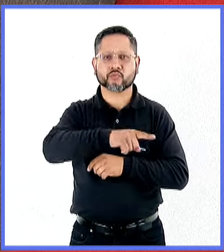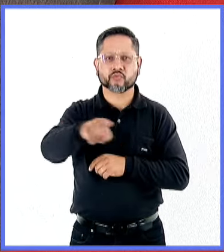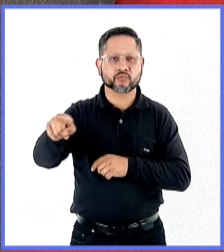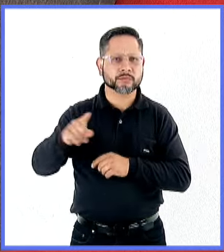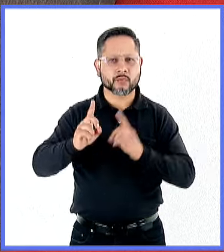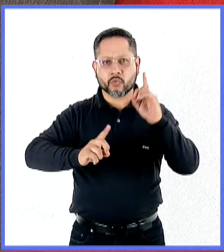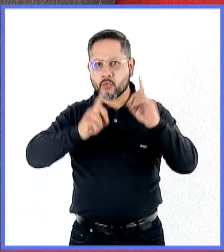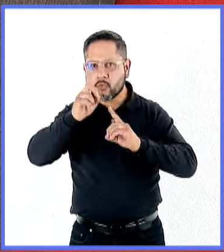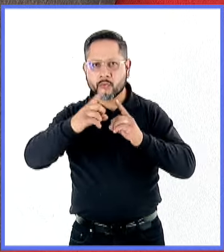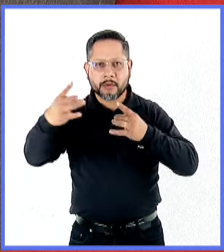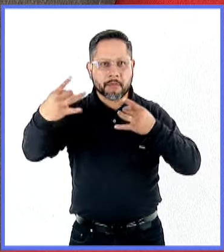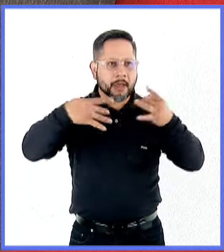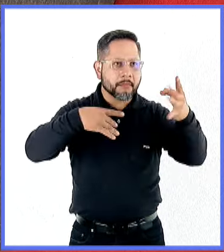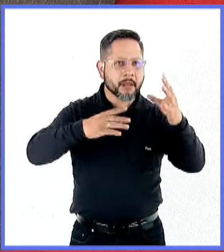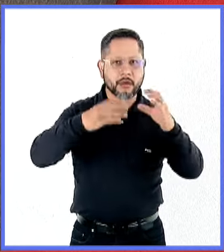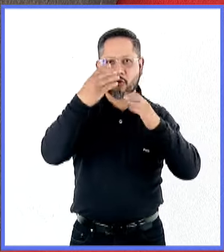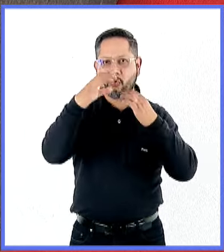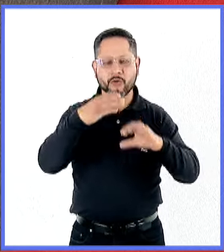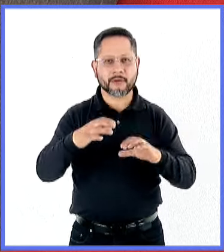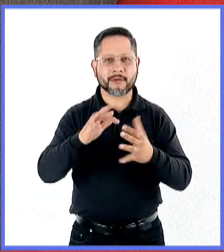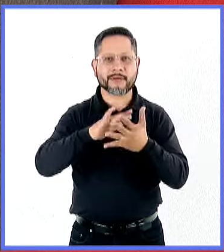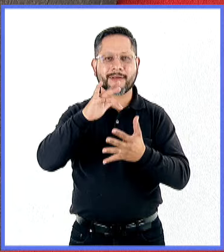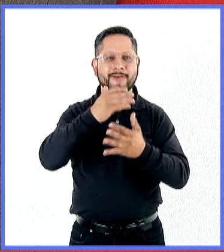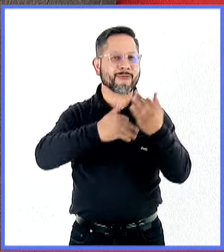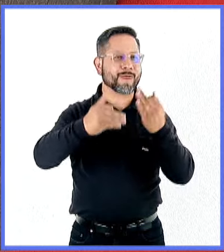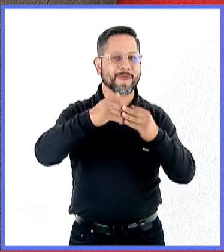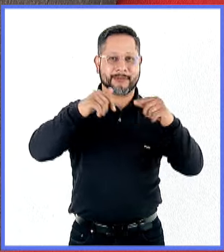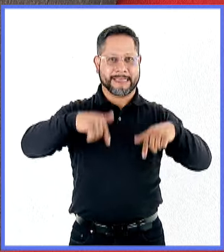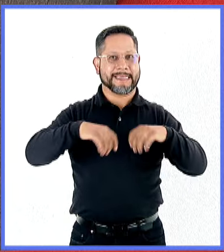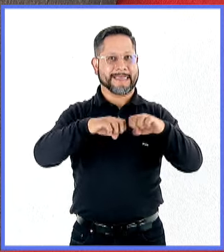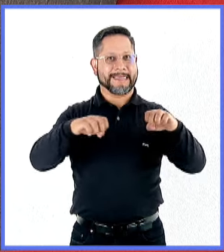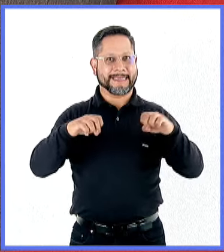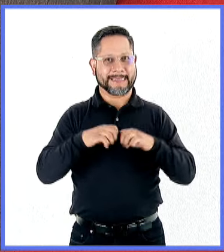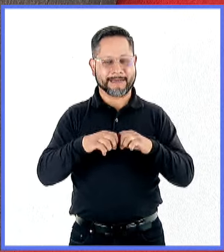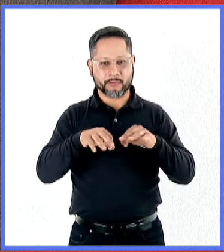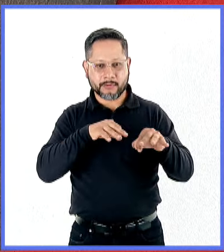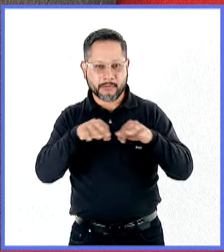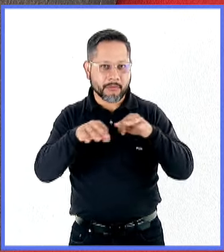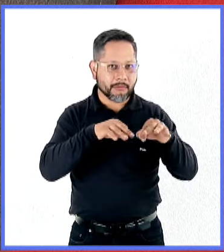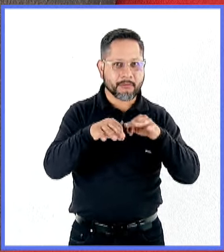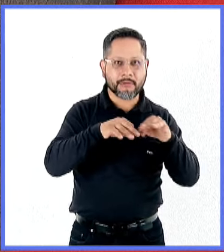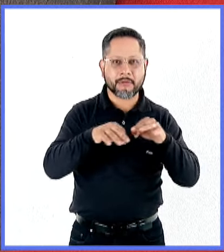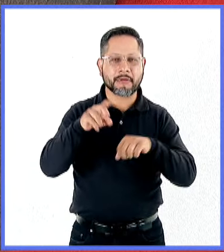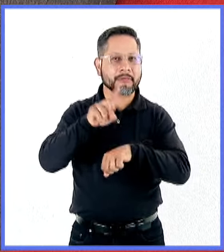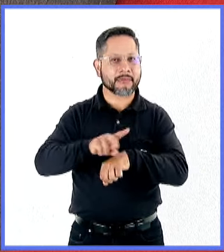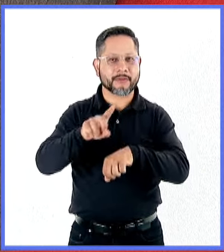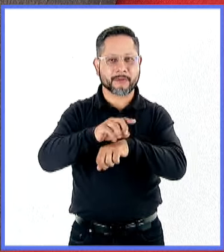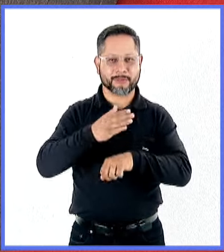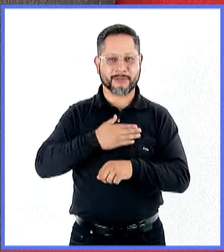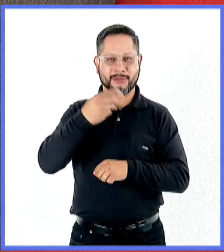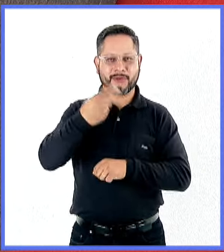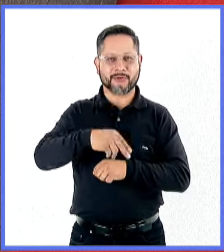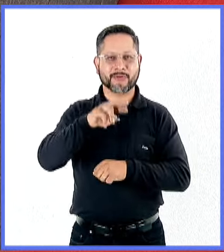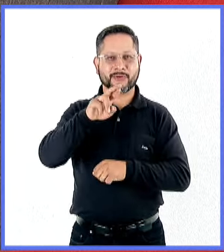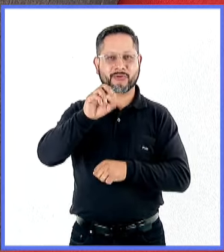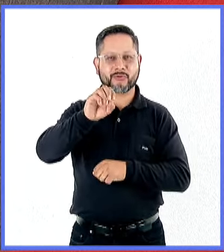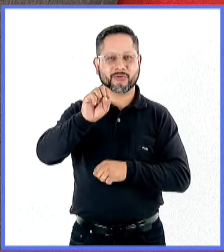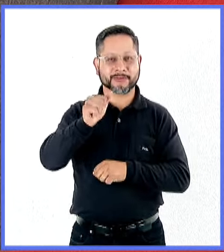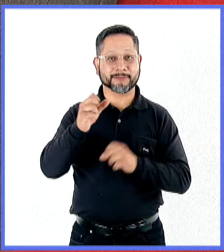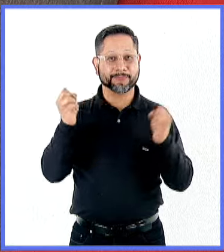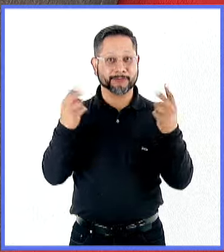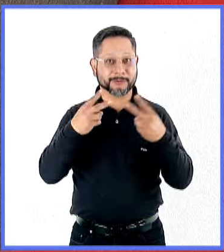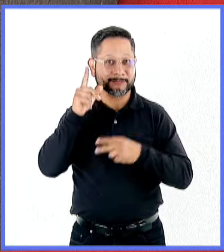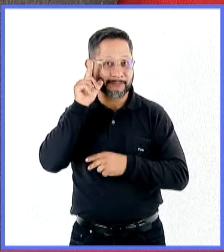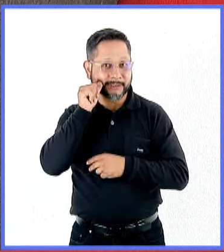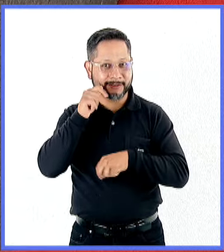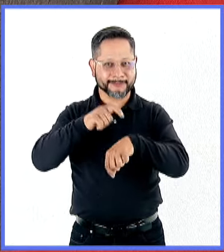nos hagan llegar sus dudas y sus comentarios. Gracias también a todo el equipo que hace posible esta transmisión día con día. Mi nombre es Rosa Brizuela. Y nos vemos aquí